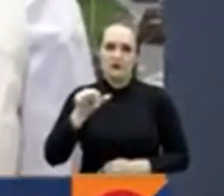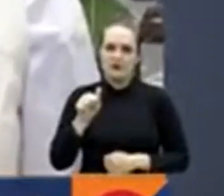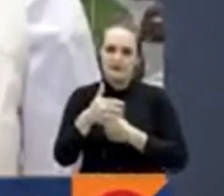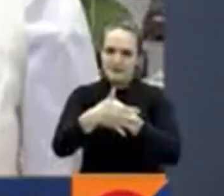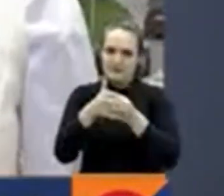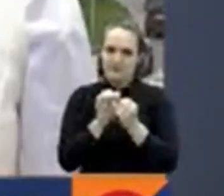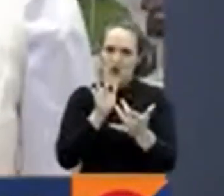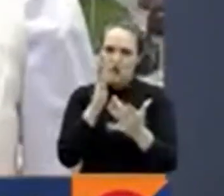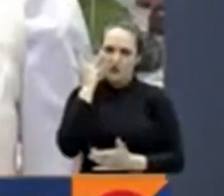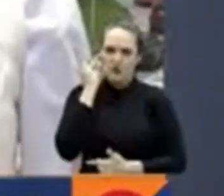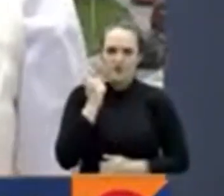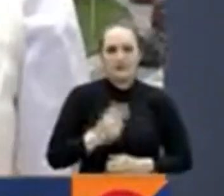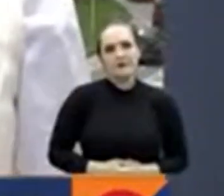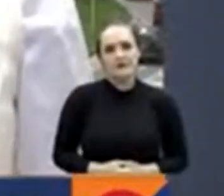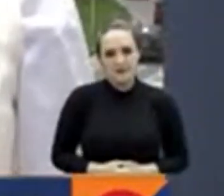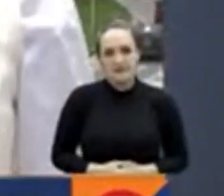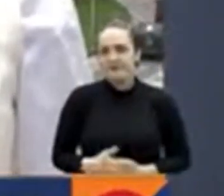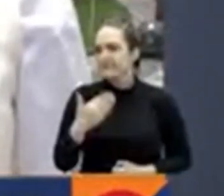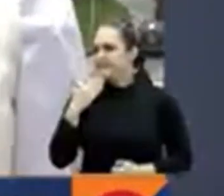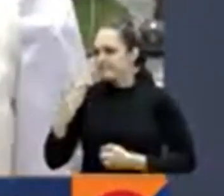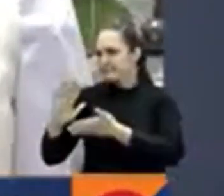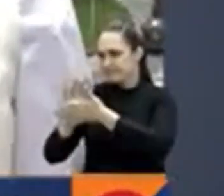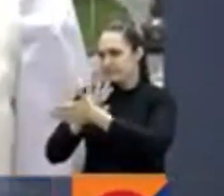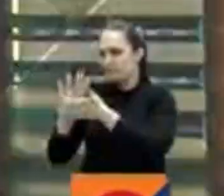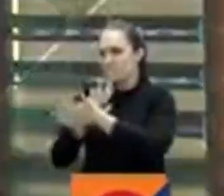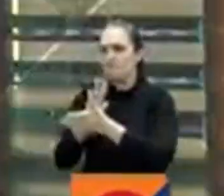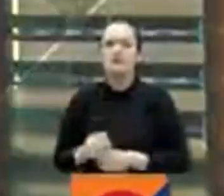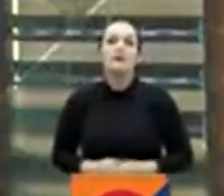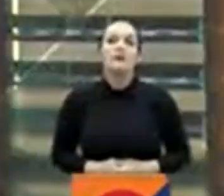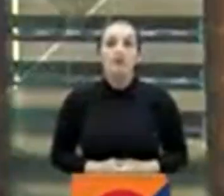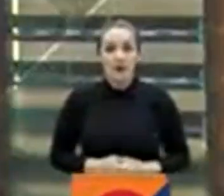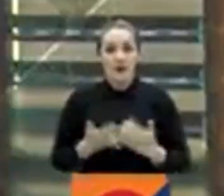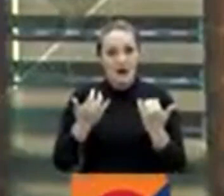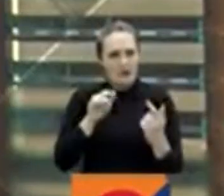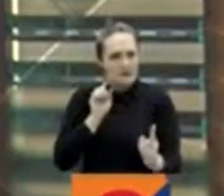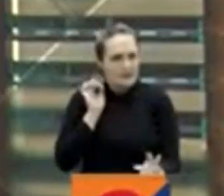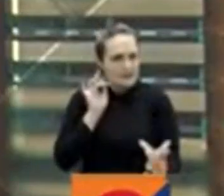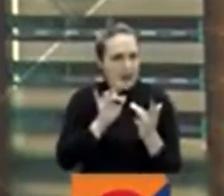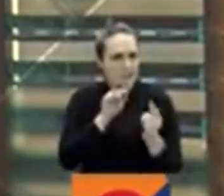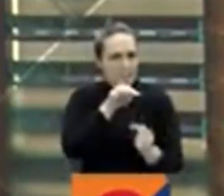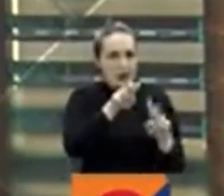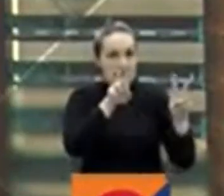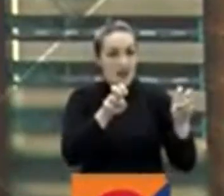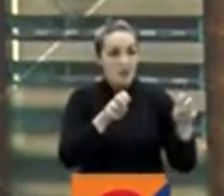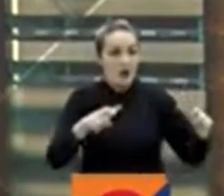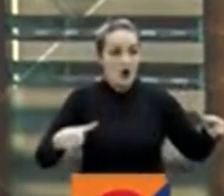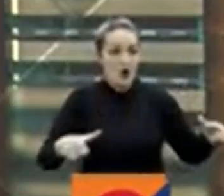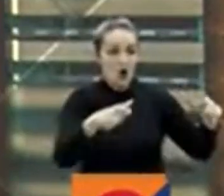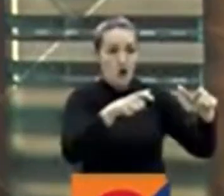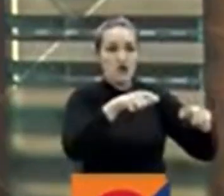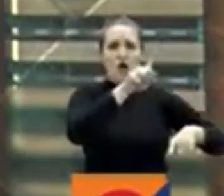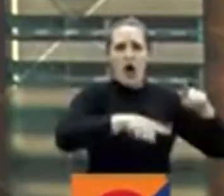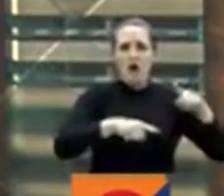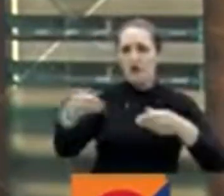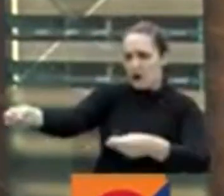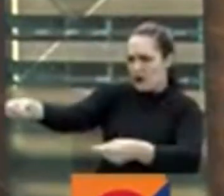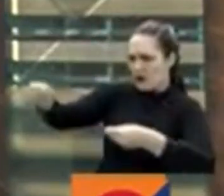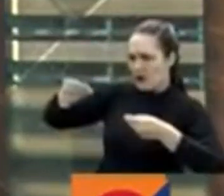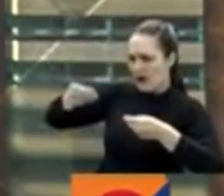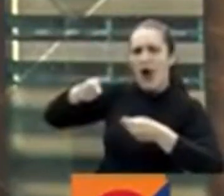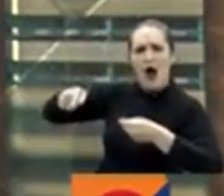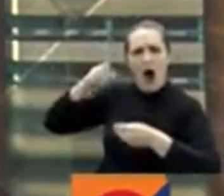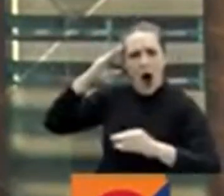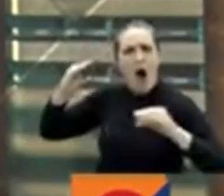Conectados, 24-7. Luisa, muchas gracias por la información. Y precisamente en el Congreso hay voces de respaldo y cuestionamientos a la